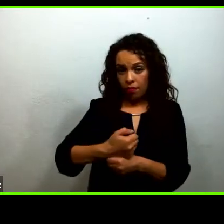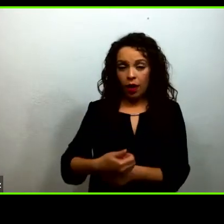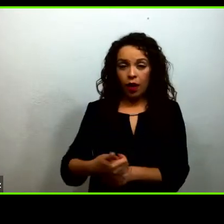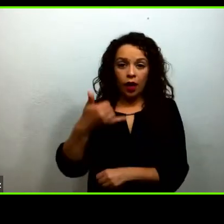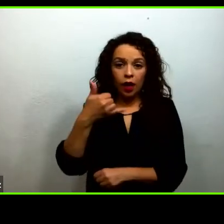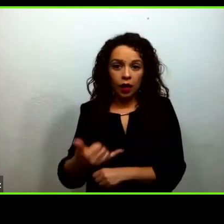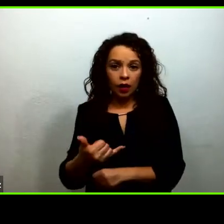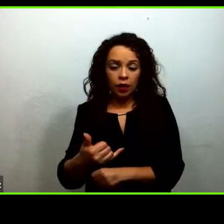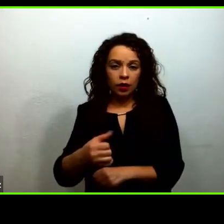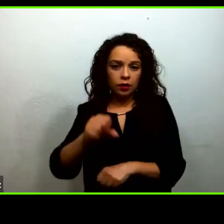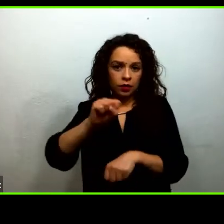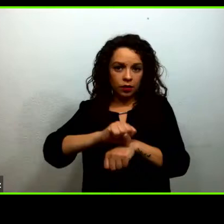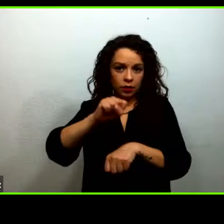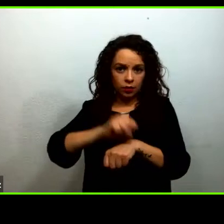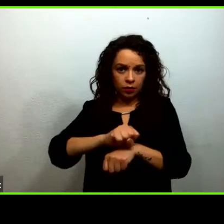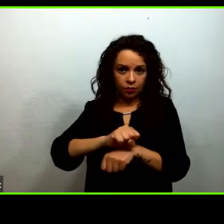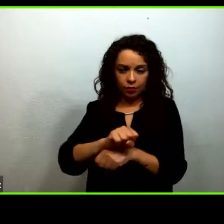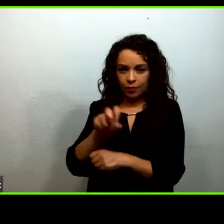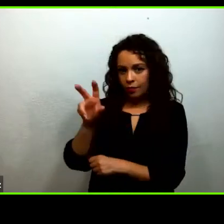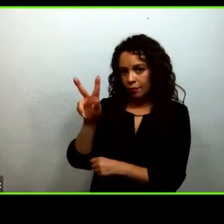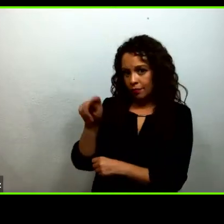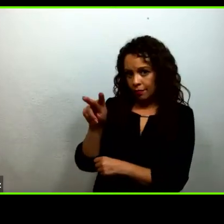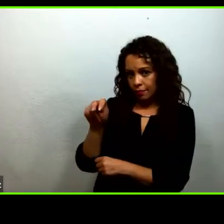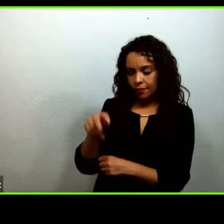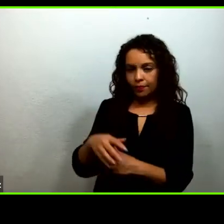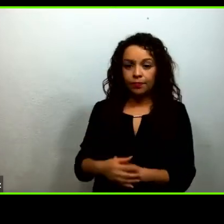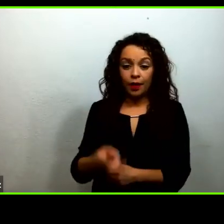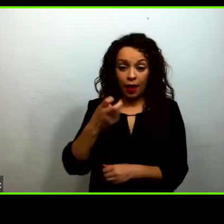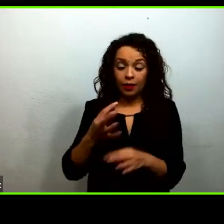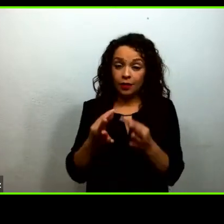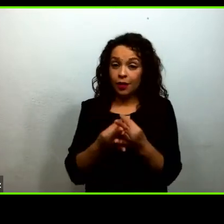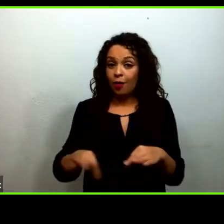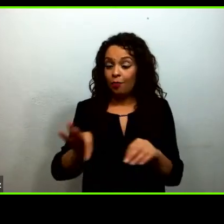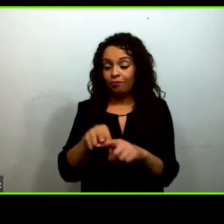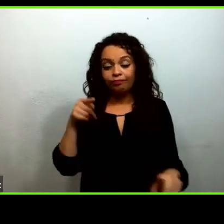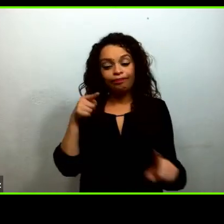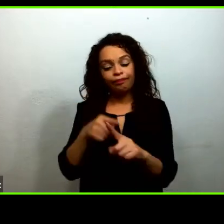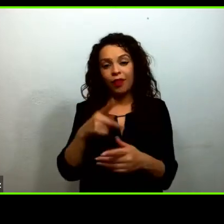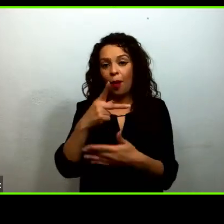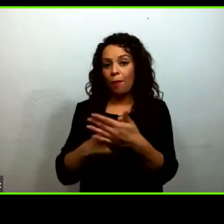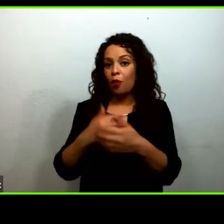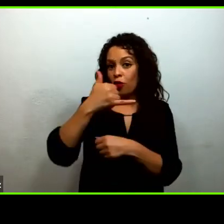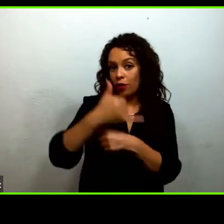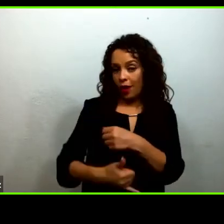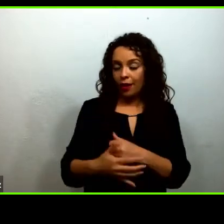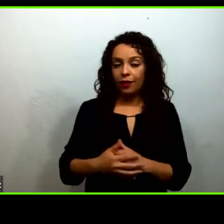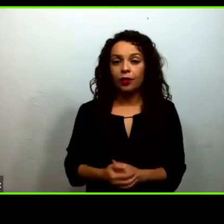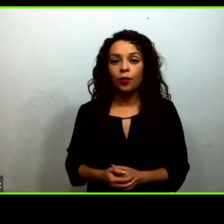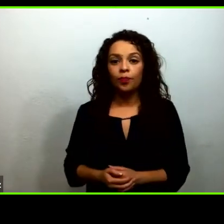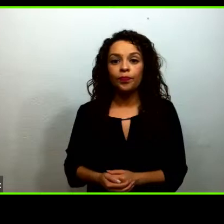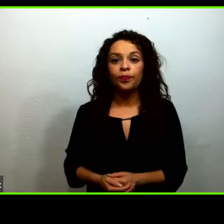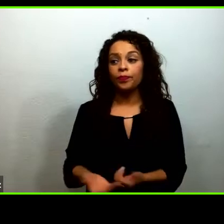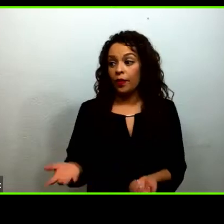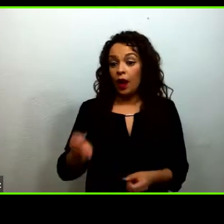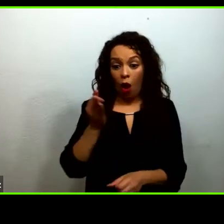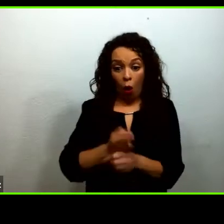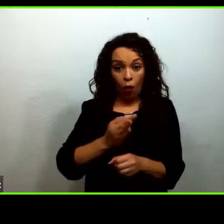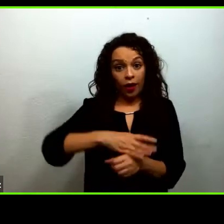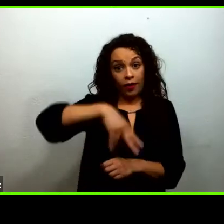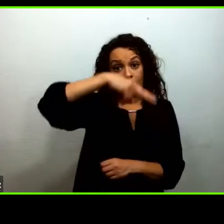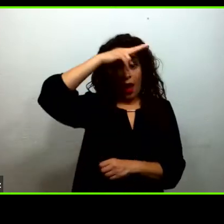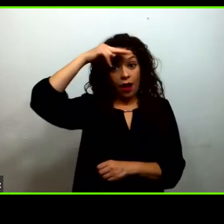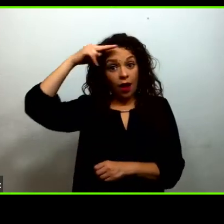estrategia principal del proyecto. Actualmente el proyecto en Nayarit está operando en ocho